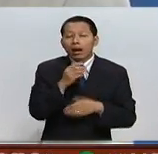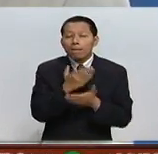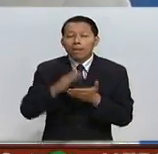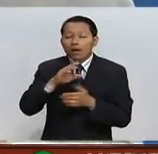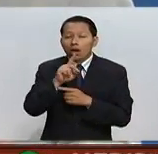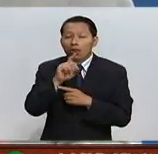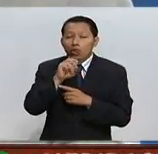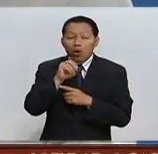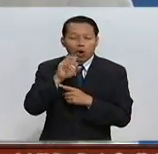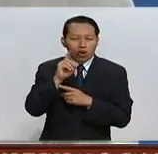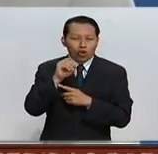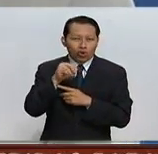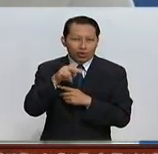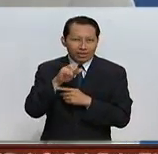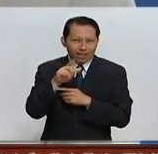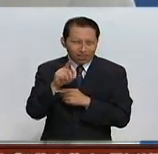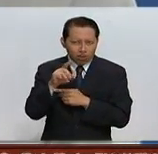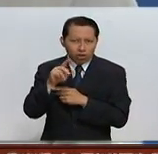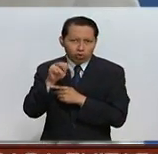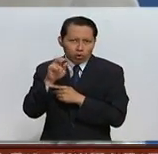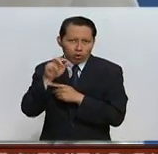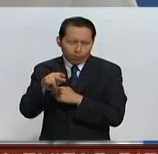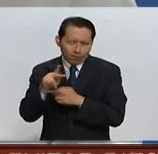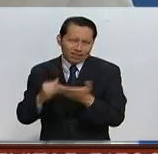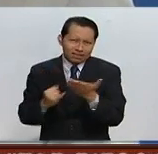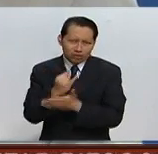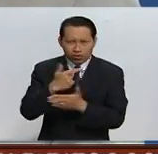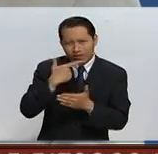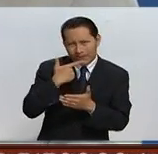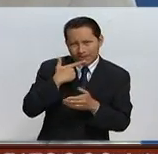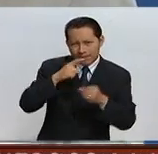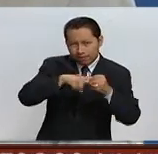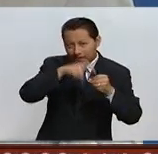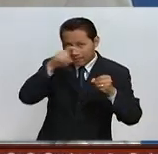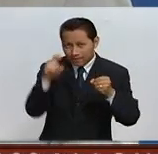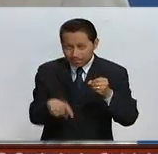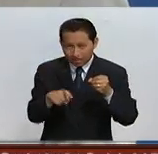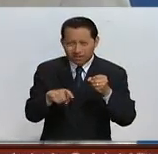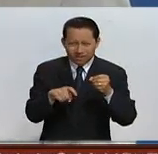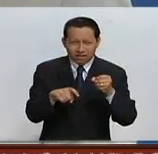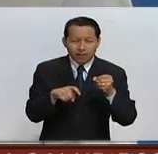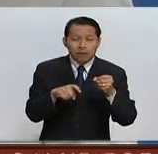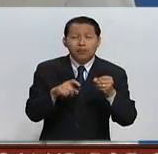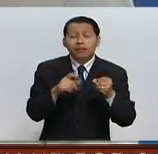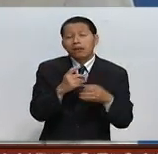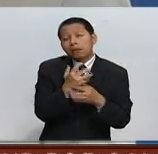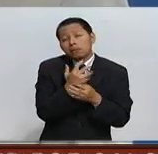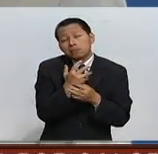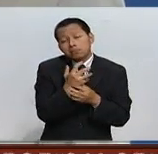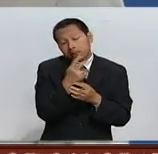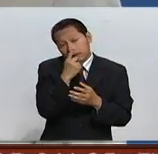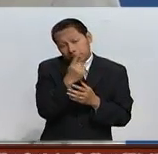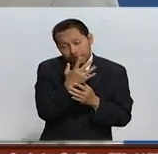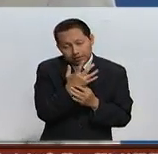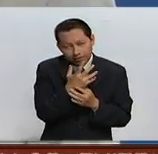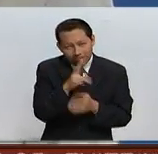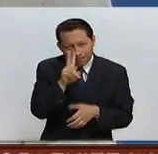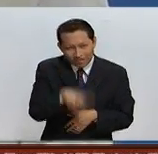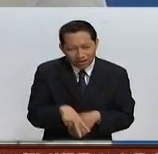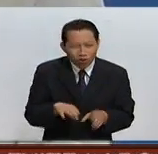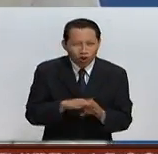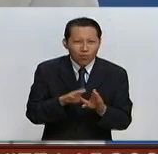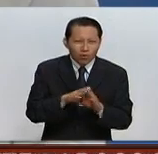la decisión de los ciudadanos británicos sobre salir de la Unión Europea, dice él, para que vea usted el asunto del